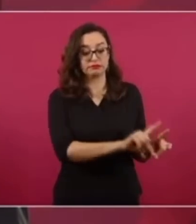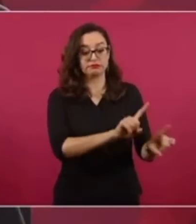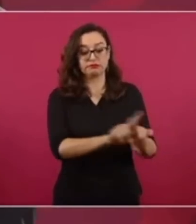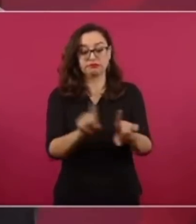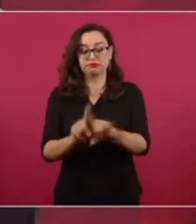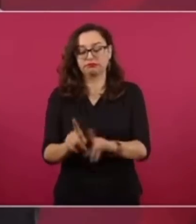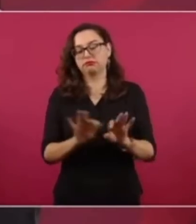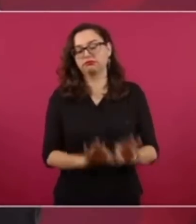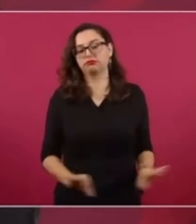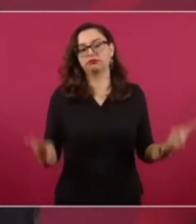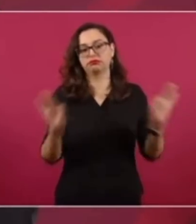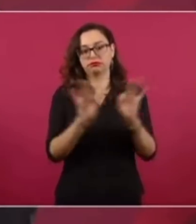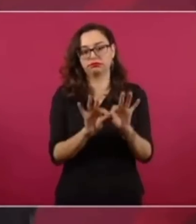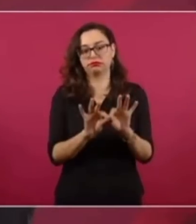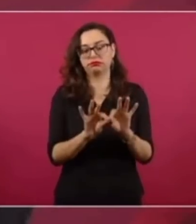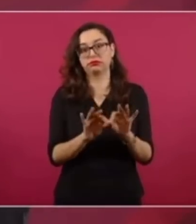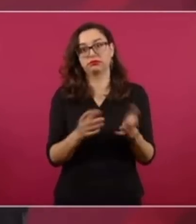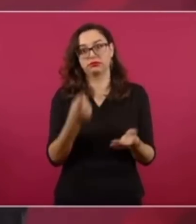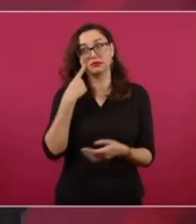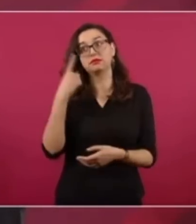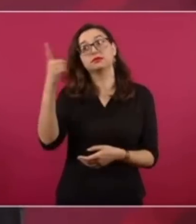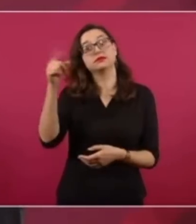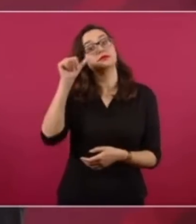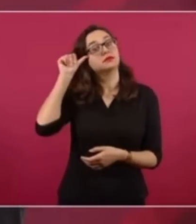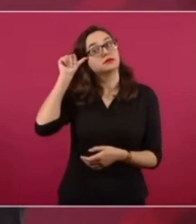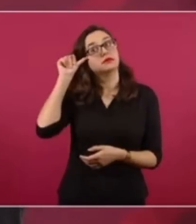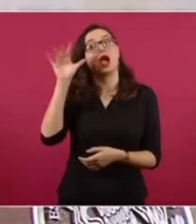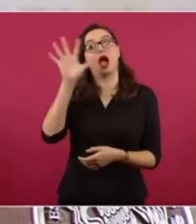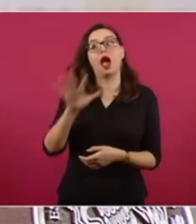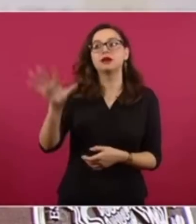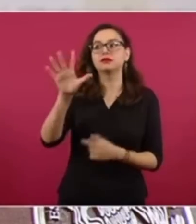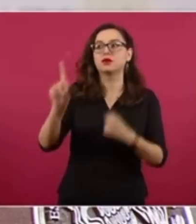Ahora, con lo de Asia, con lo que estamos hablando,